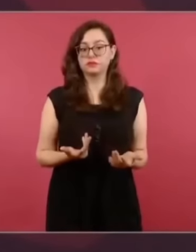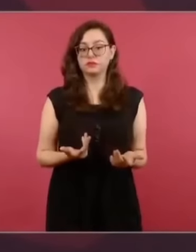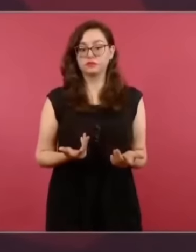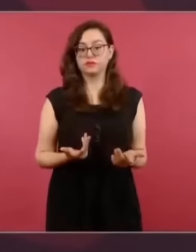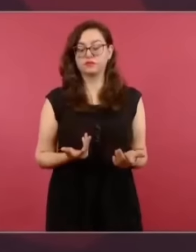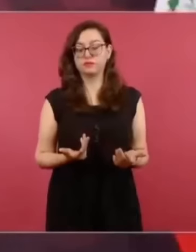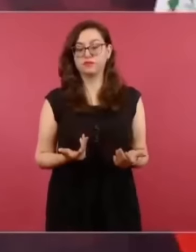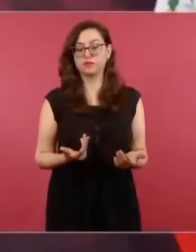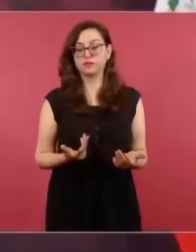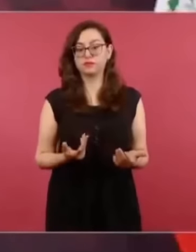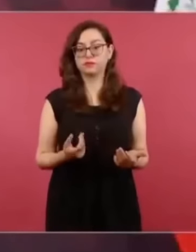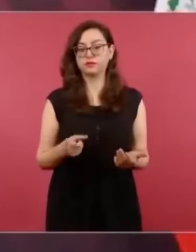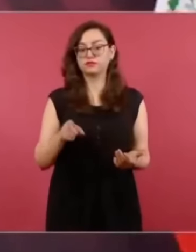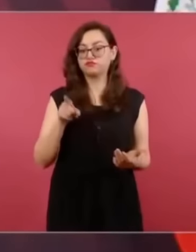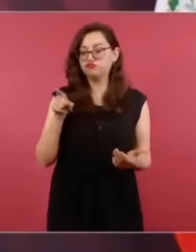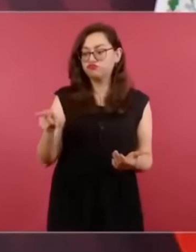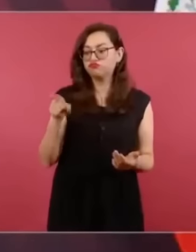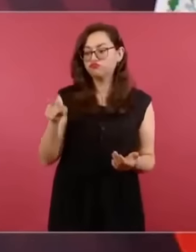el finado